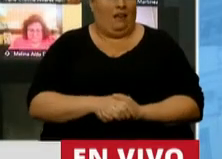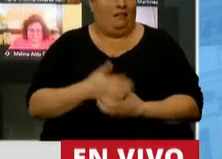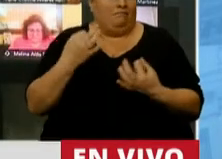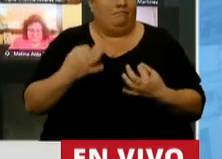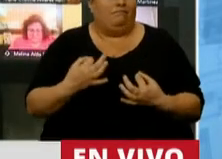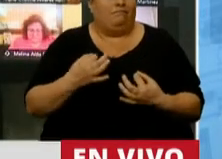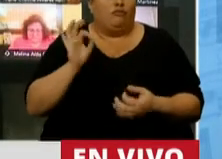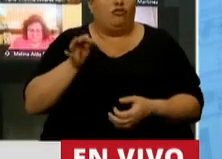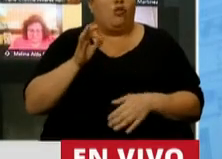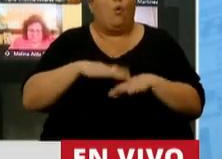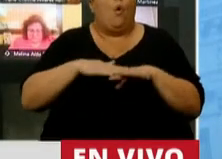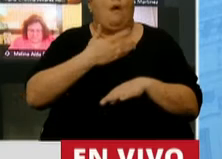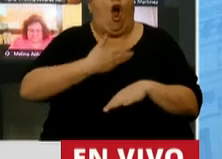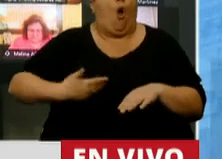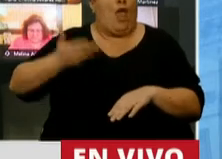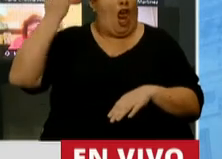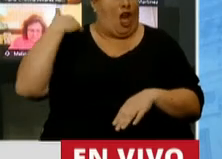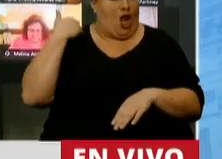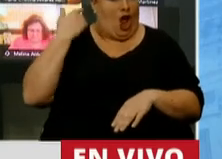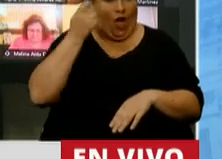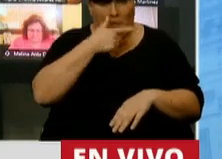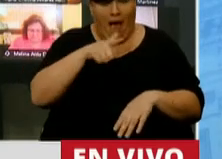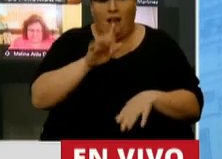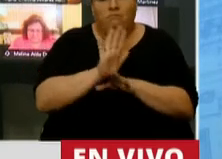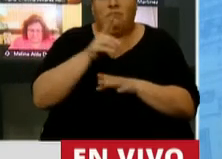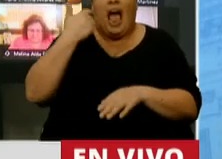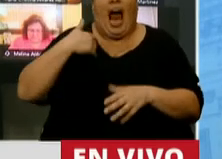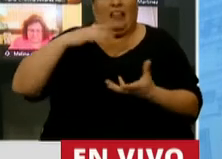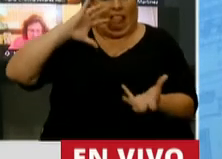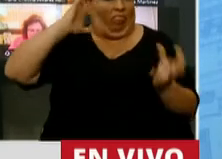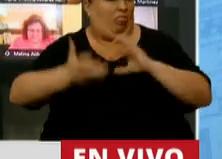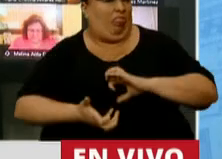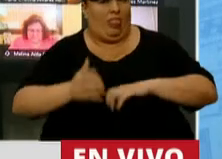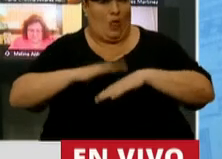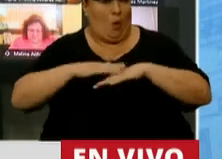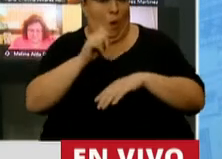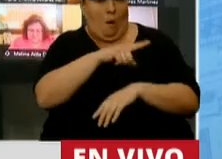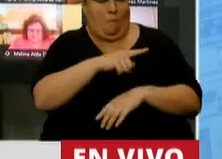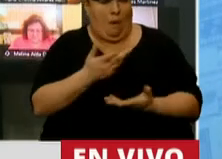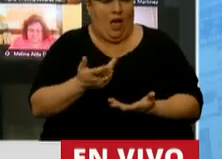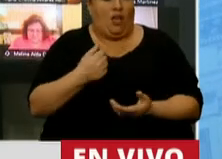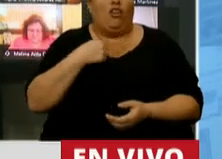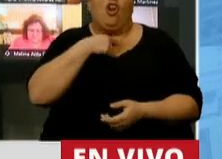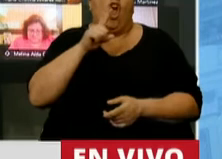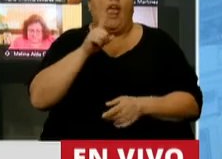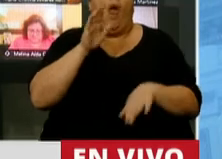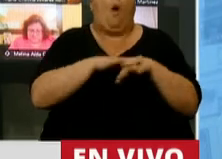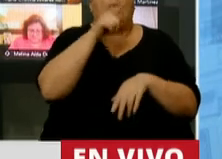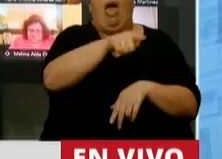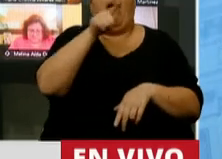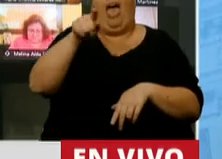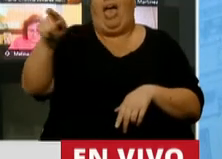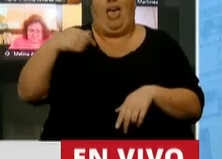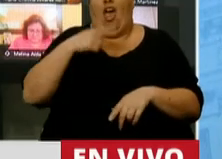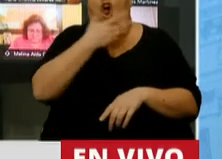un gobierno anterior que ha dejado realmente un país destrozado. Y no quiero echar culpas